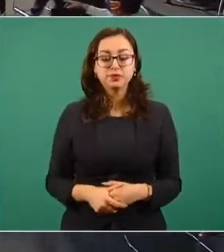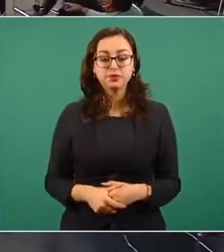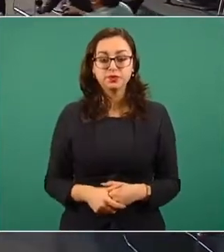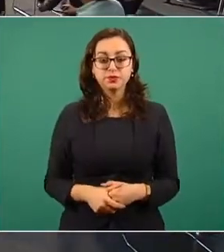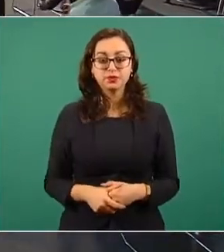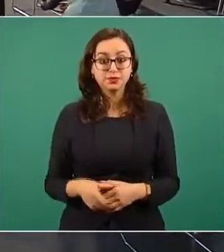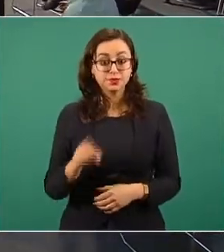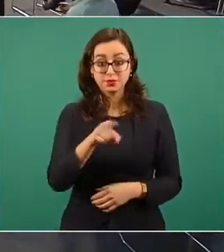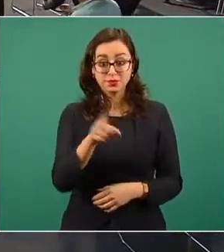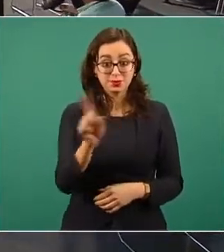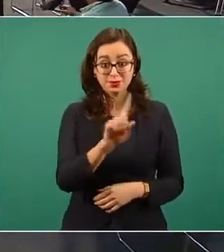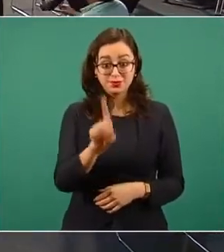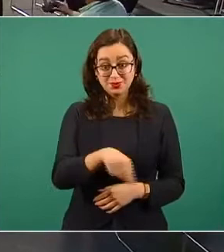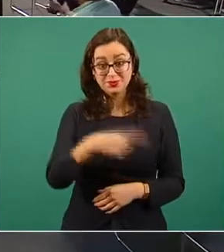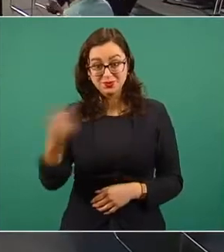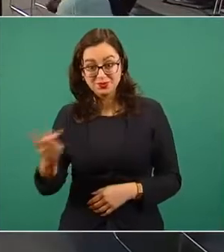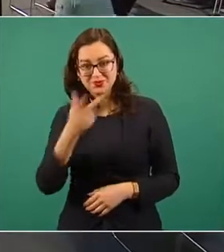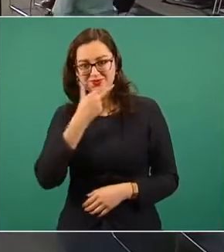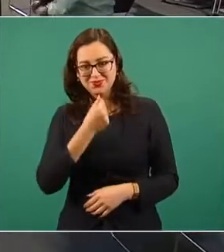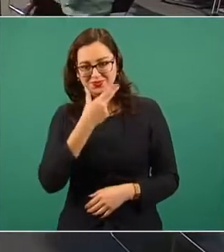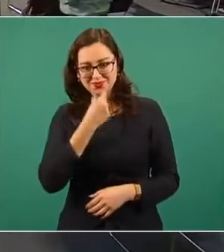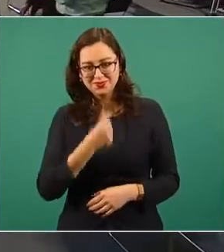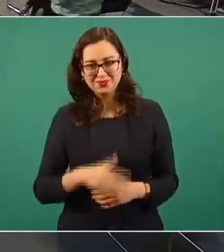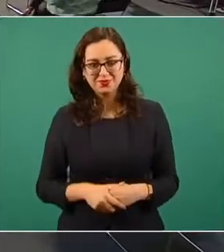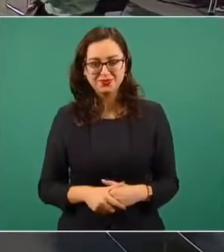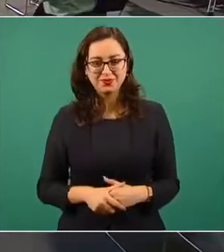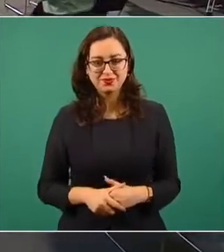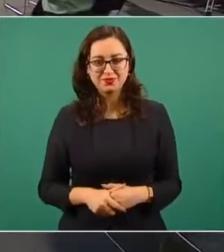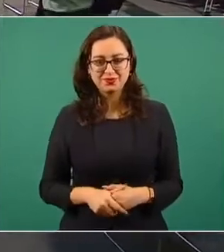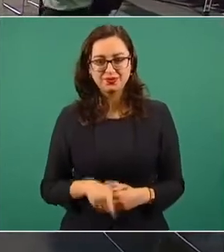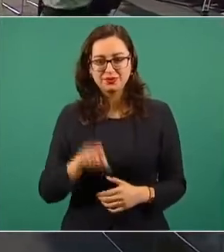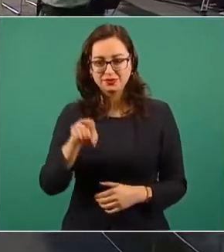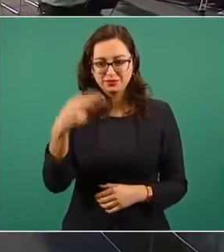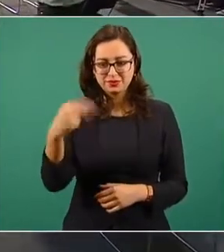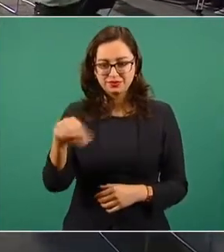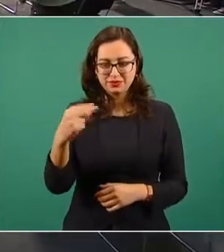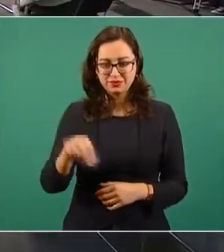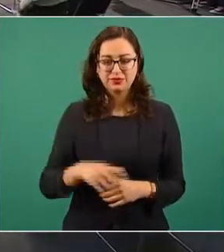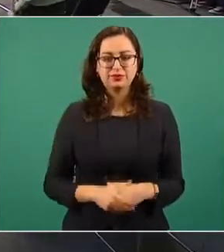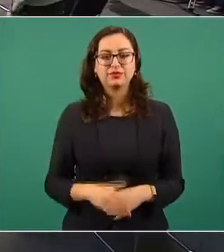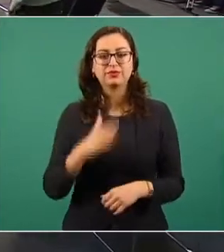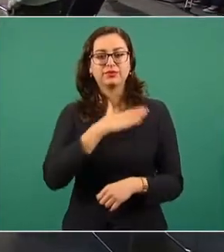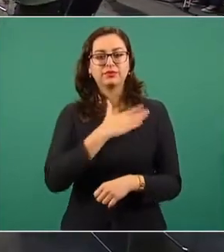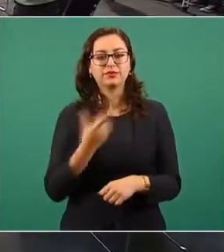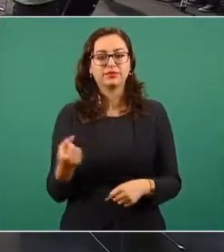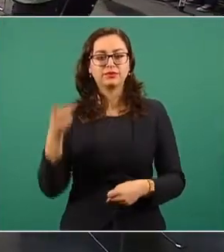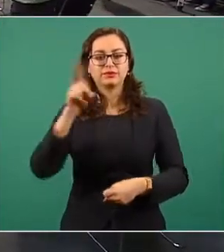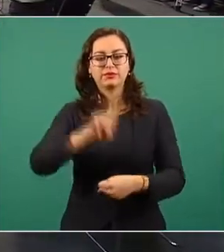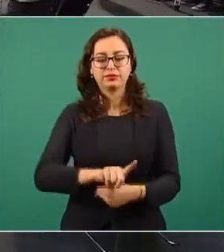No, el señor. Tu nombre, por favor. Muy buenos días.